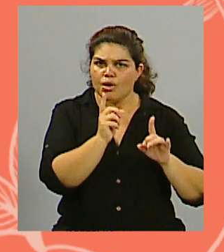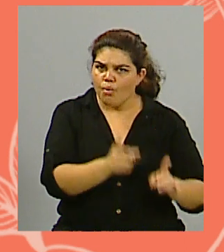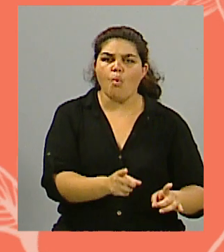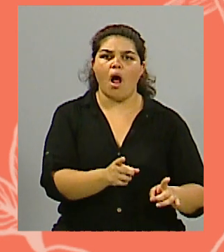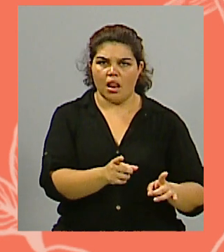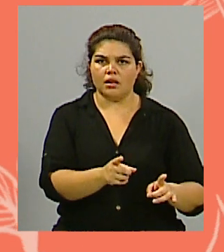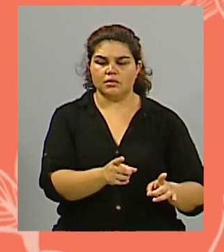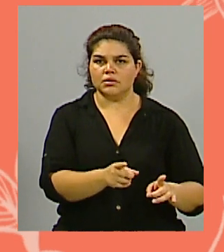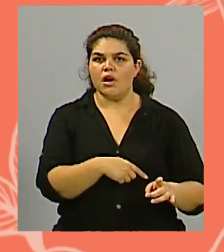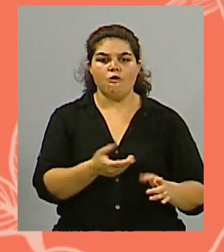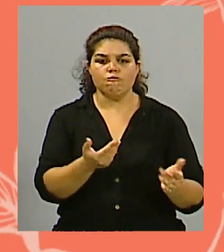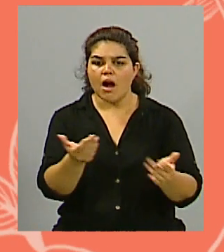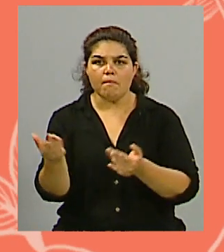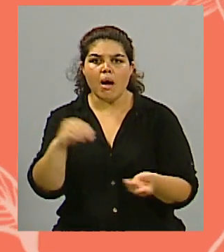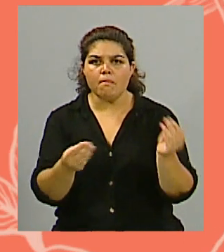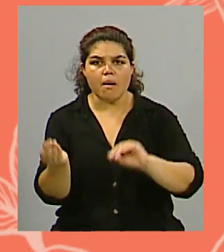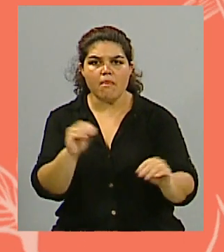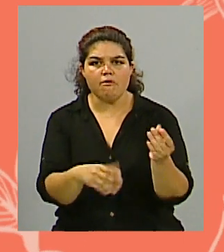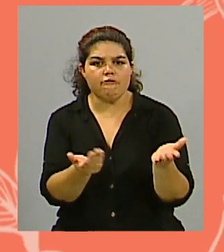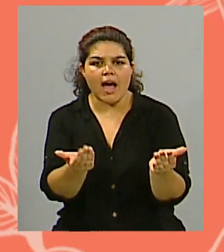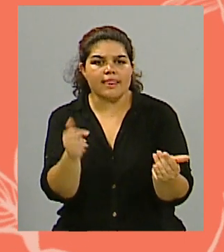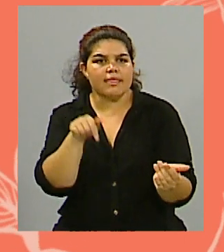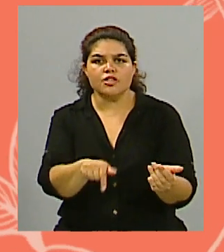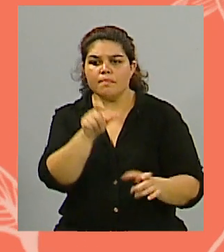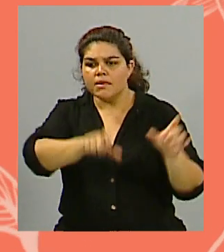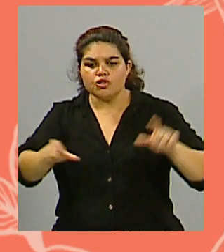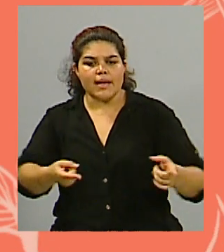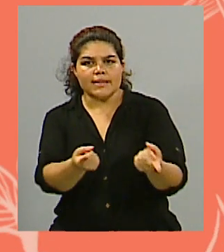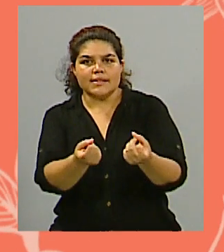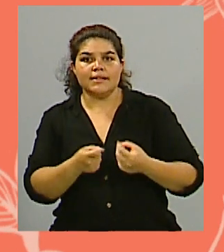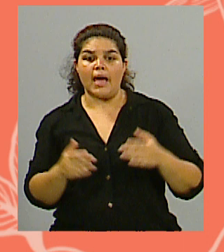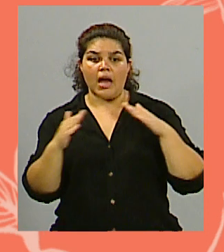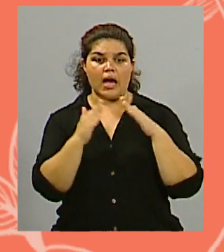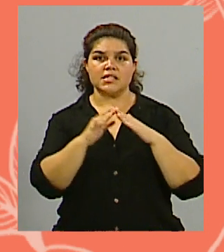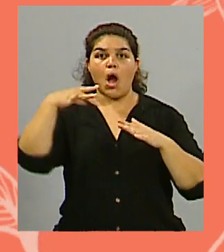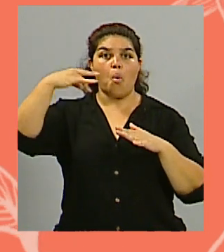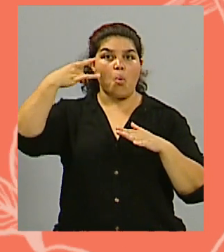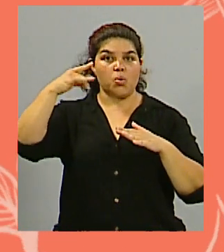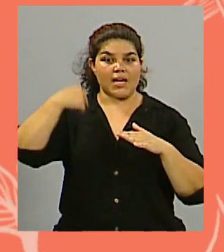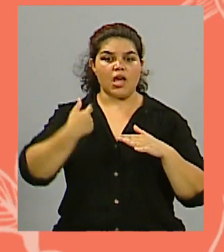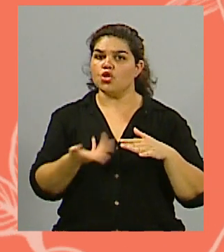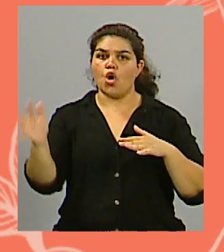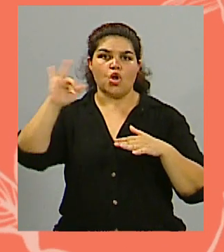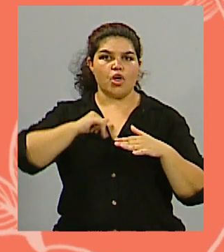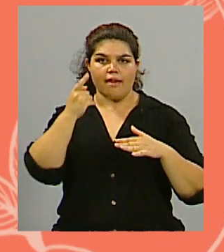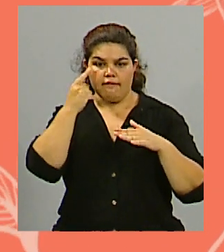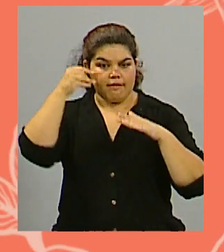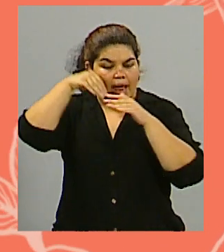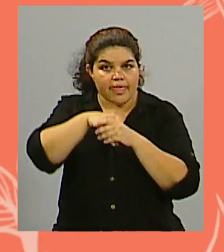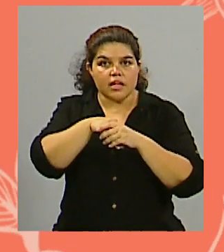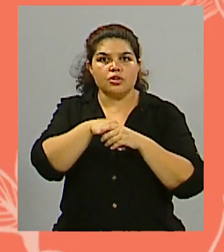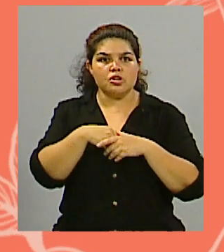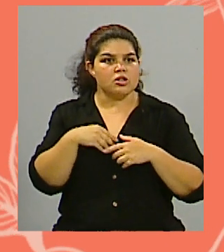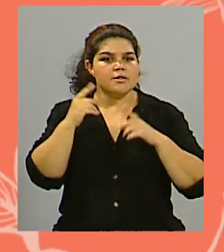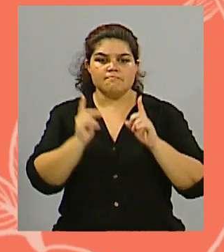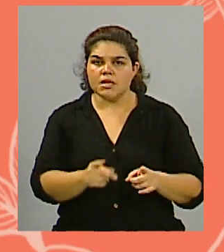una necesidad de vivienda, esa vivienda única para vivir todos los días, muy real y que todavía no hay nadie que le encuentre